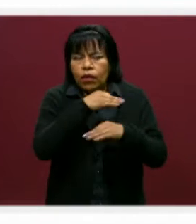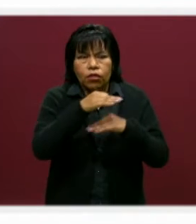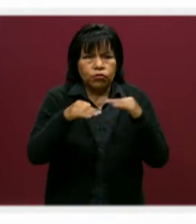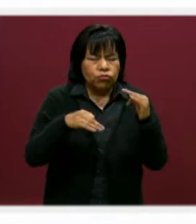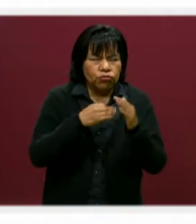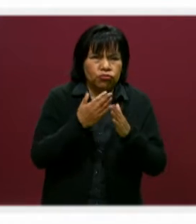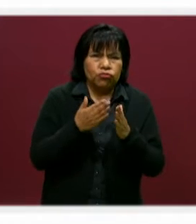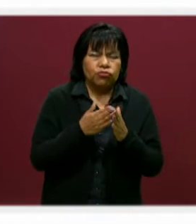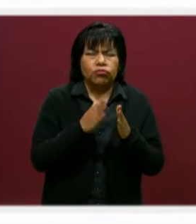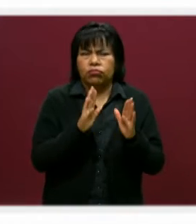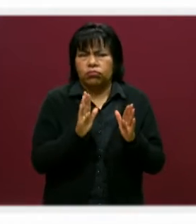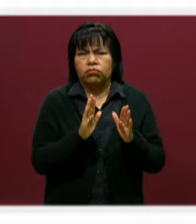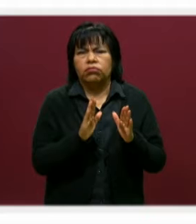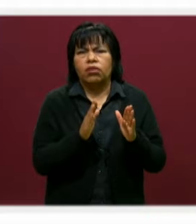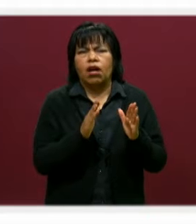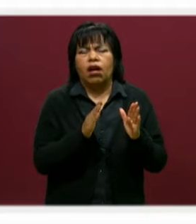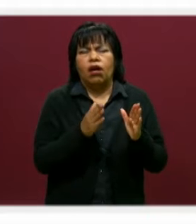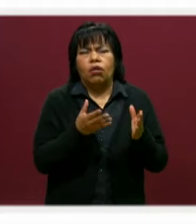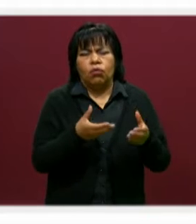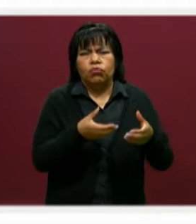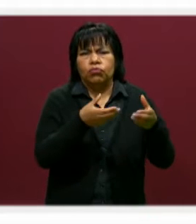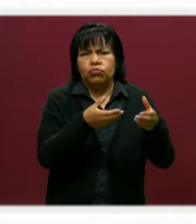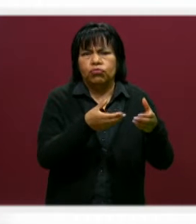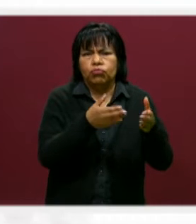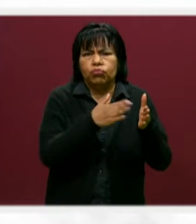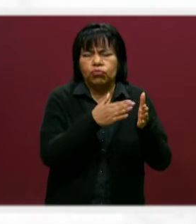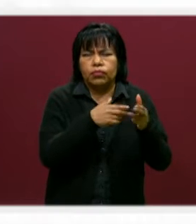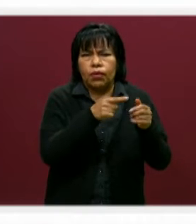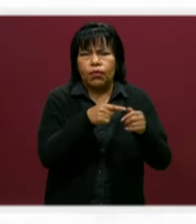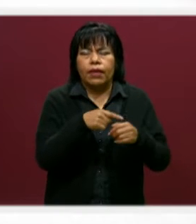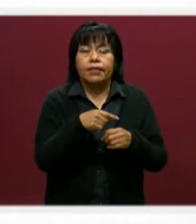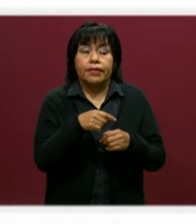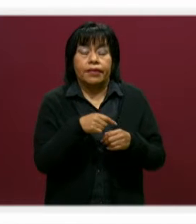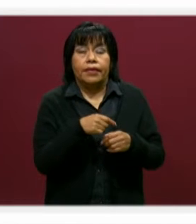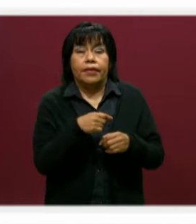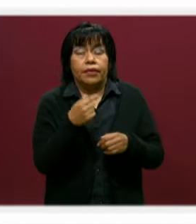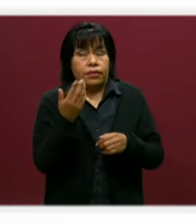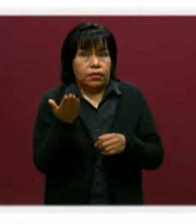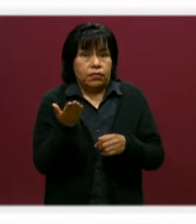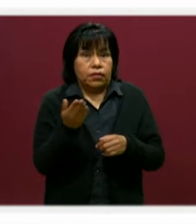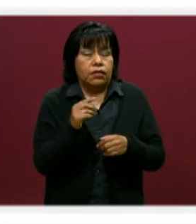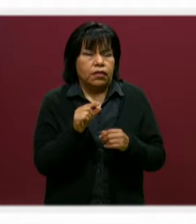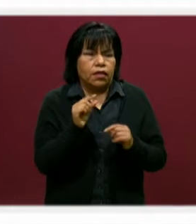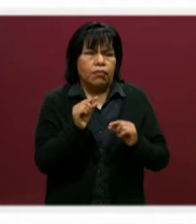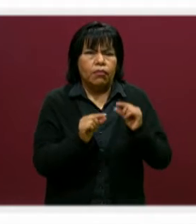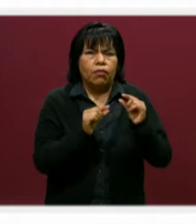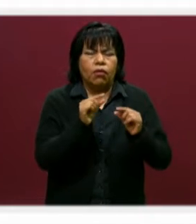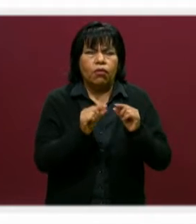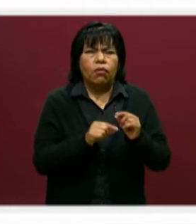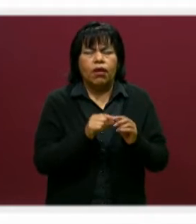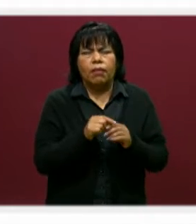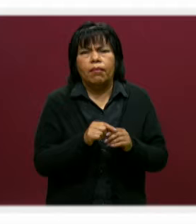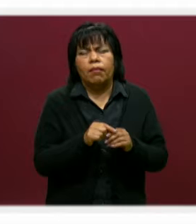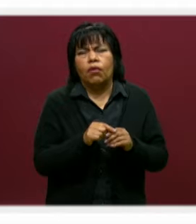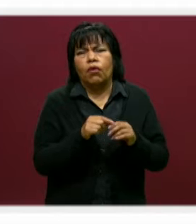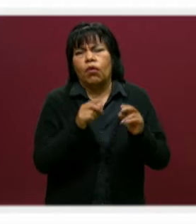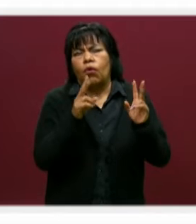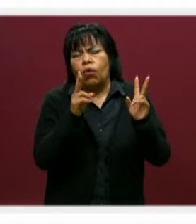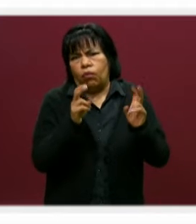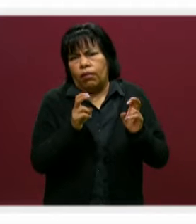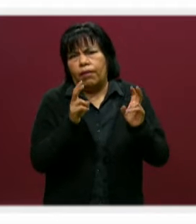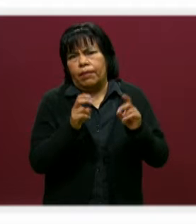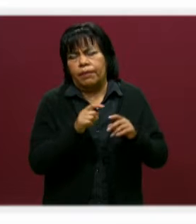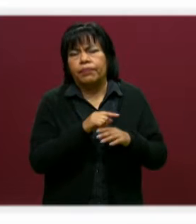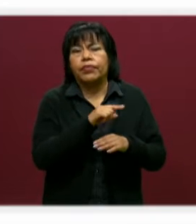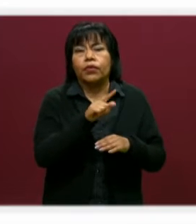lo deben de tener a la mano para que, pues cuando se les solicite, lo puedan ir subiendo. Una vez que hayan